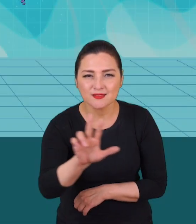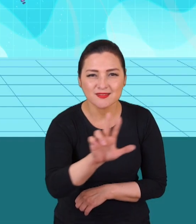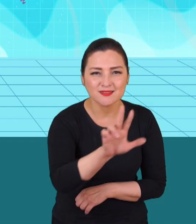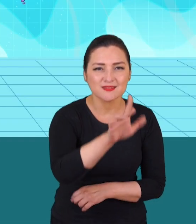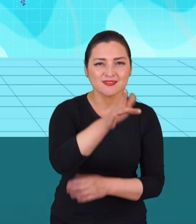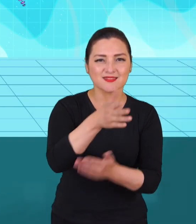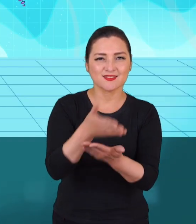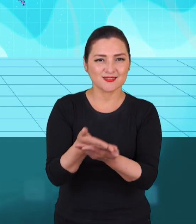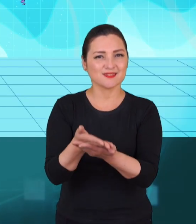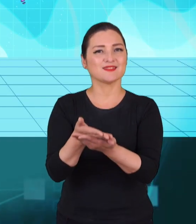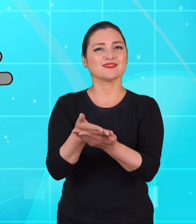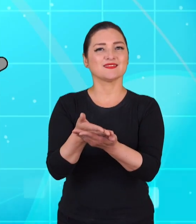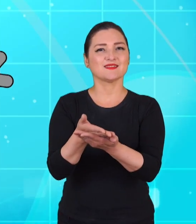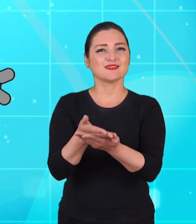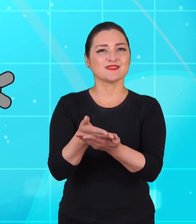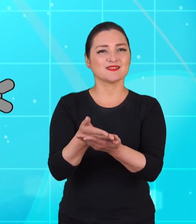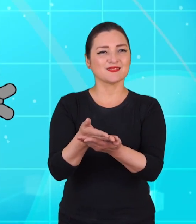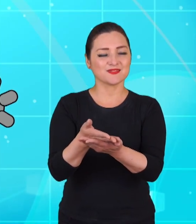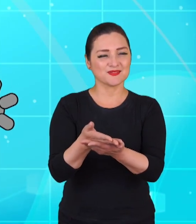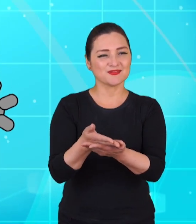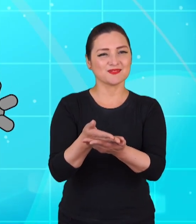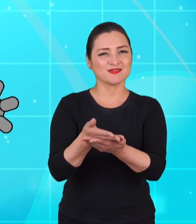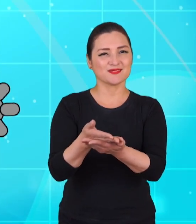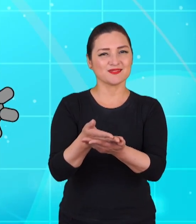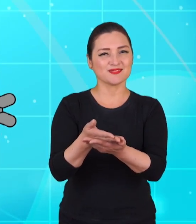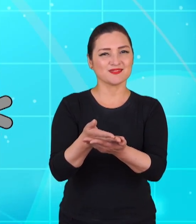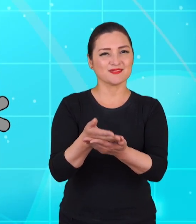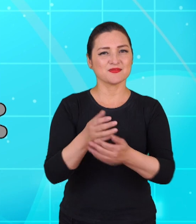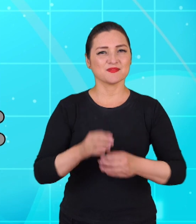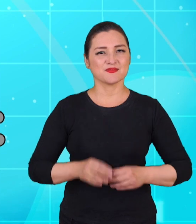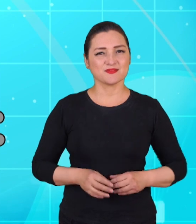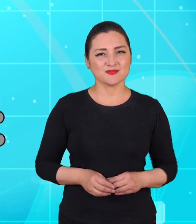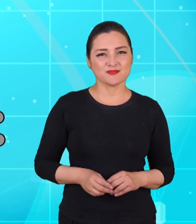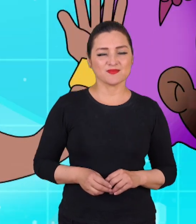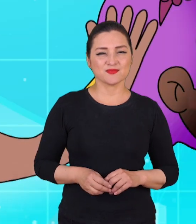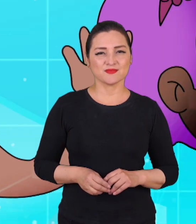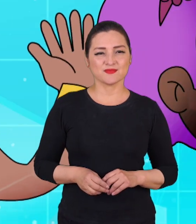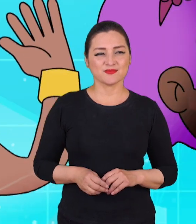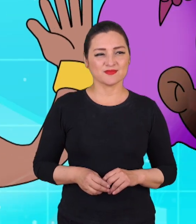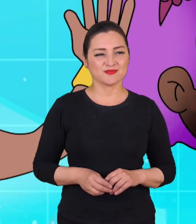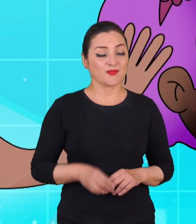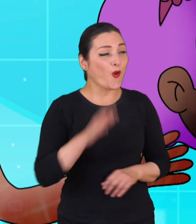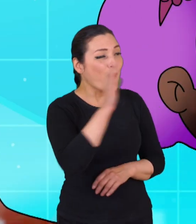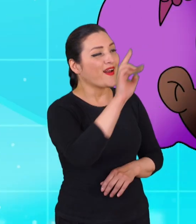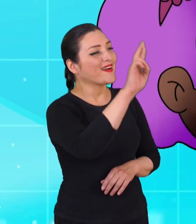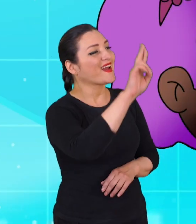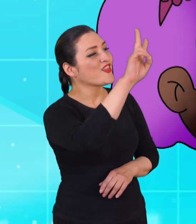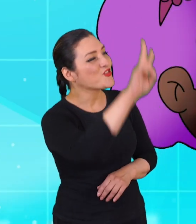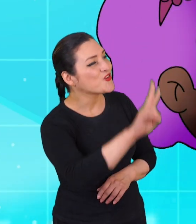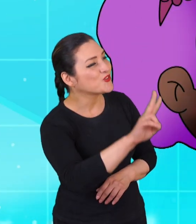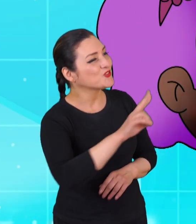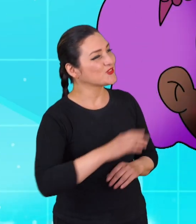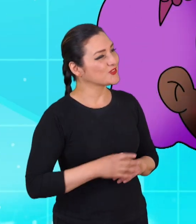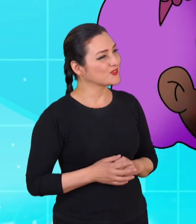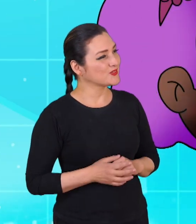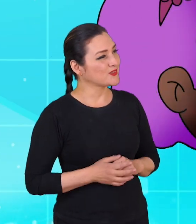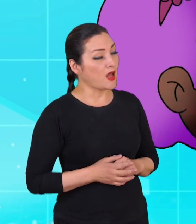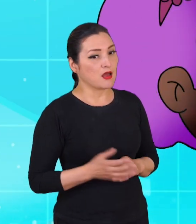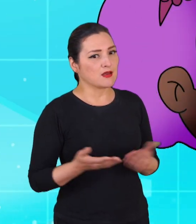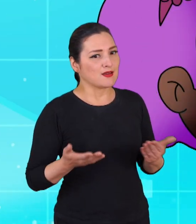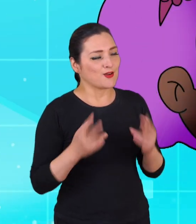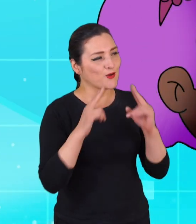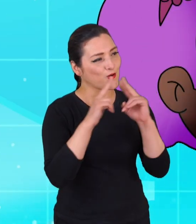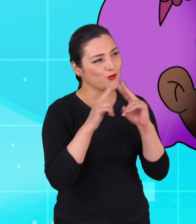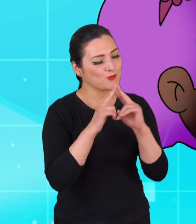Hola, R2. ¿Cómo estás? Muy bien. ¿Qué emocionante aventura tendremos hoy? Hola, R2. Pues aparentemente vamos a